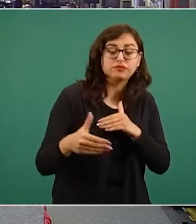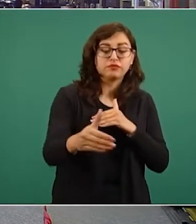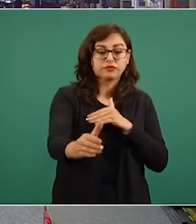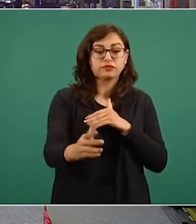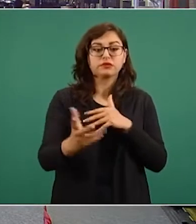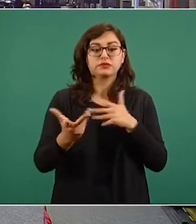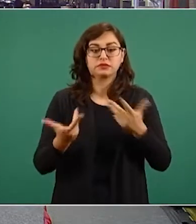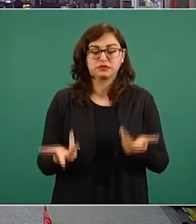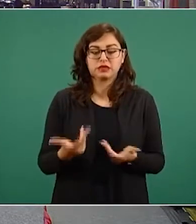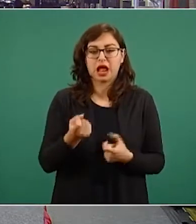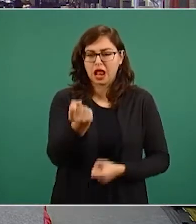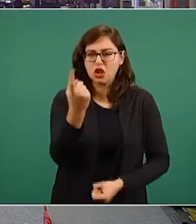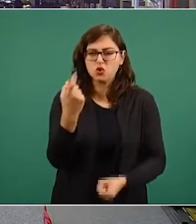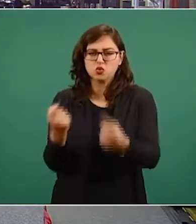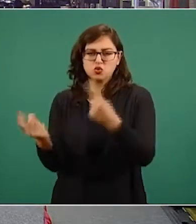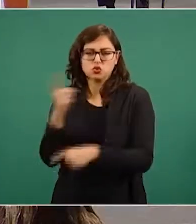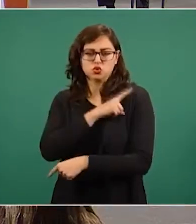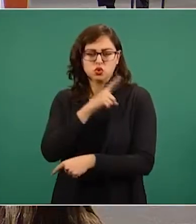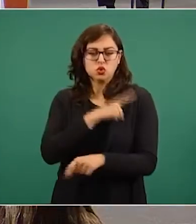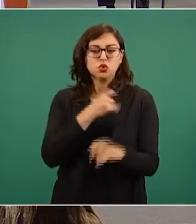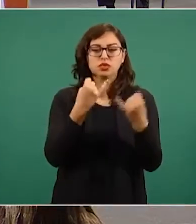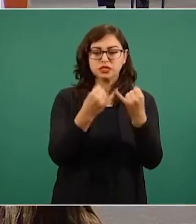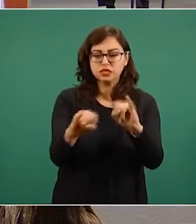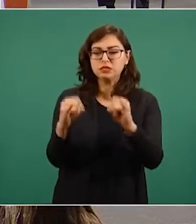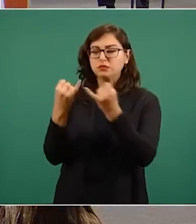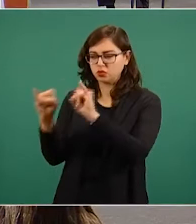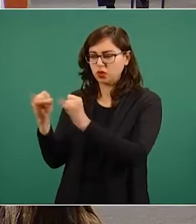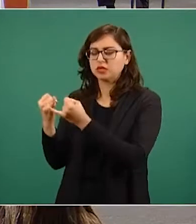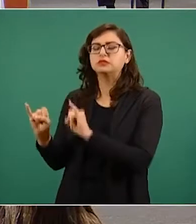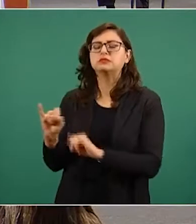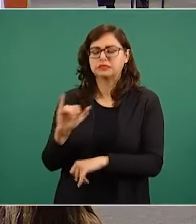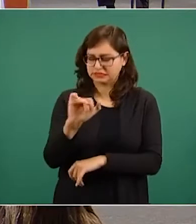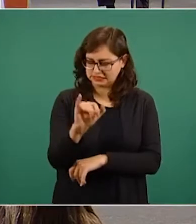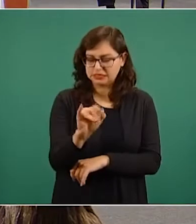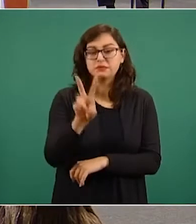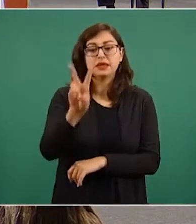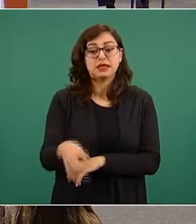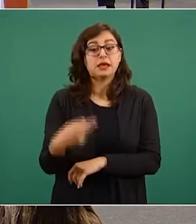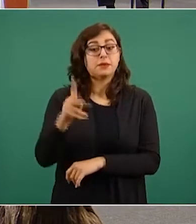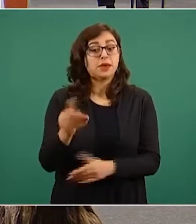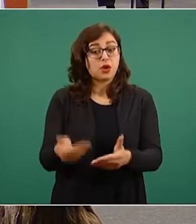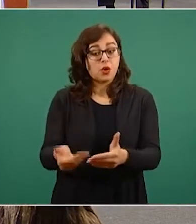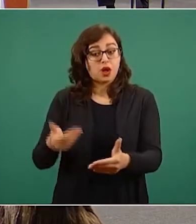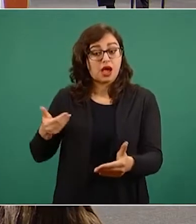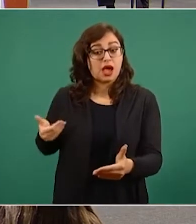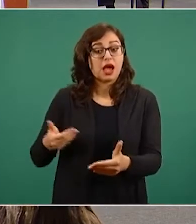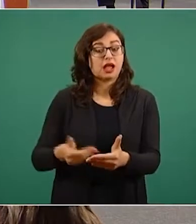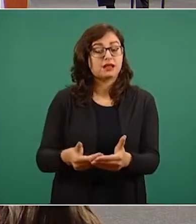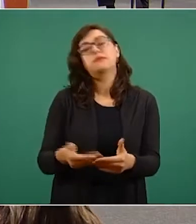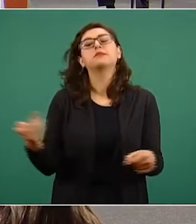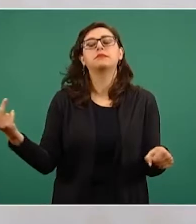actuaron por cuenta propia, los actos de autoridad durante el largo periodo colonial fueron